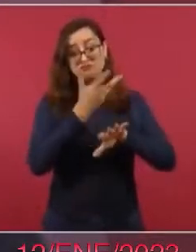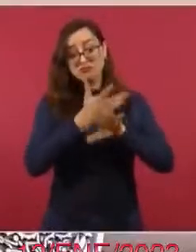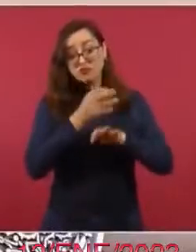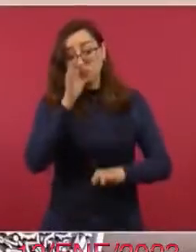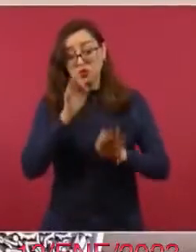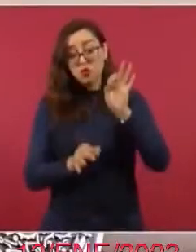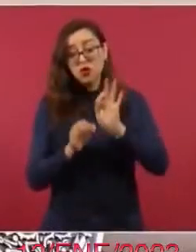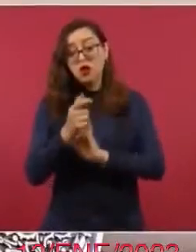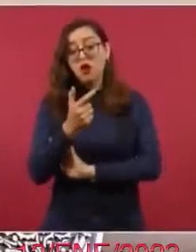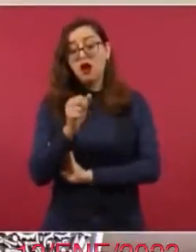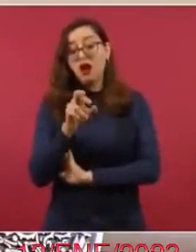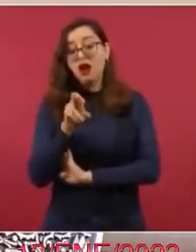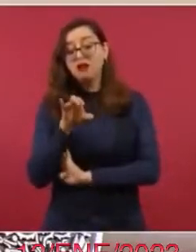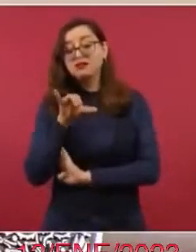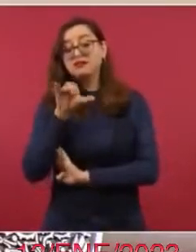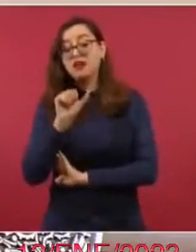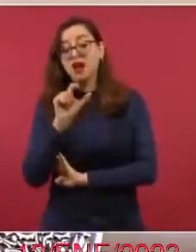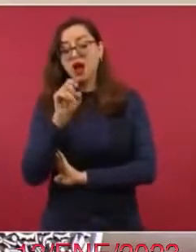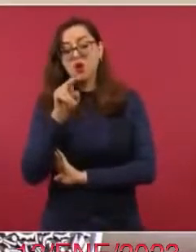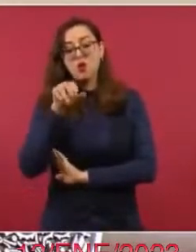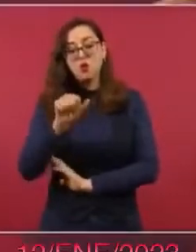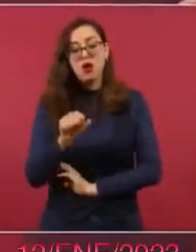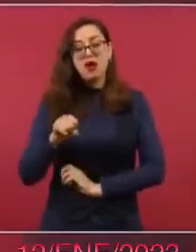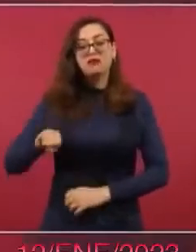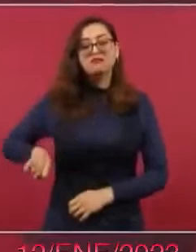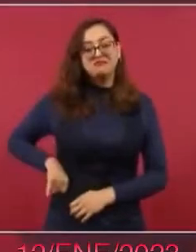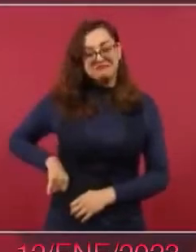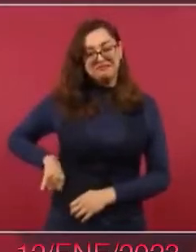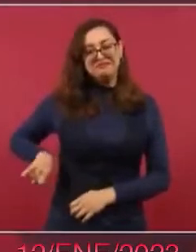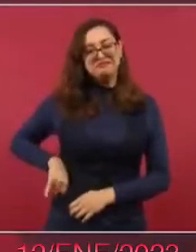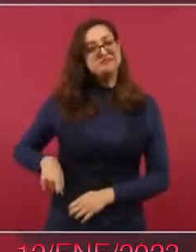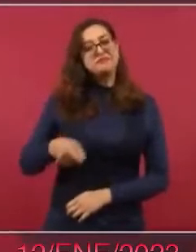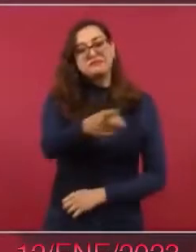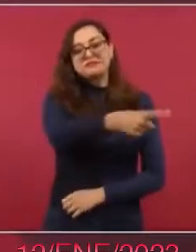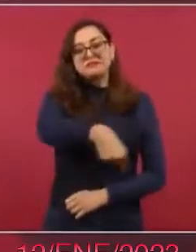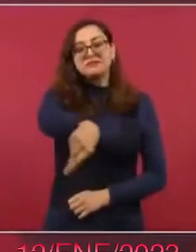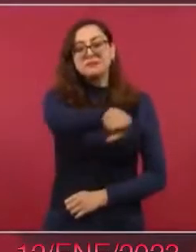¿cómo guardaron silencio?